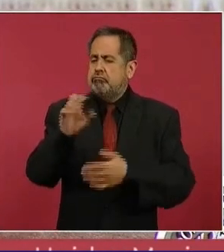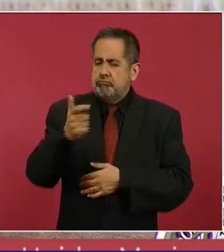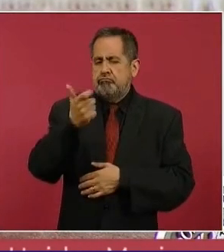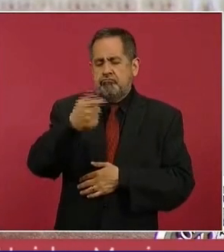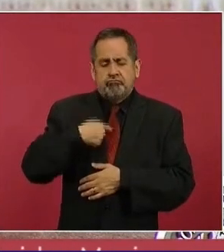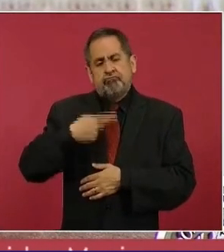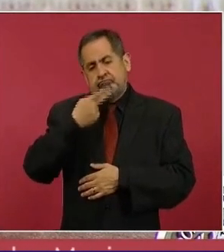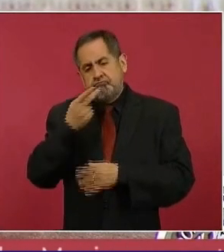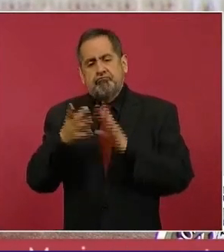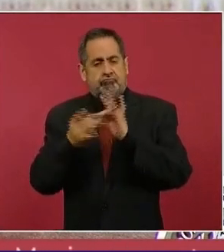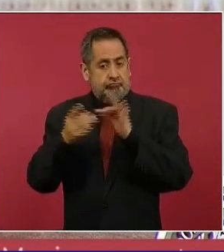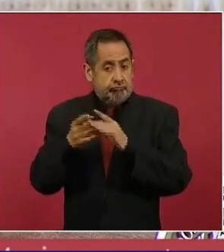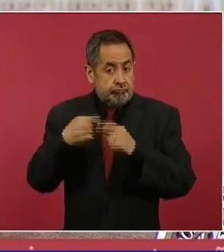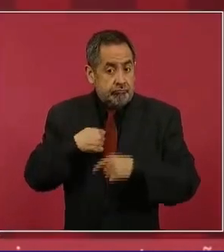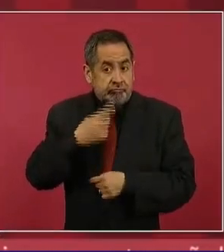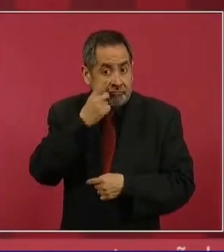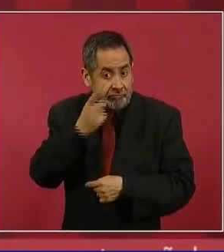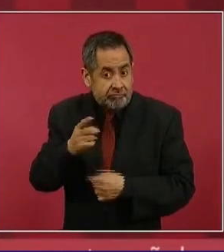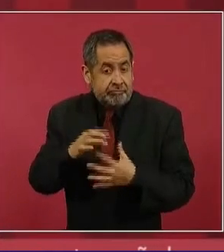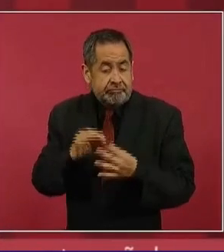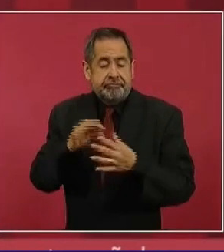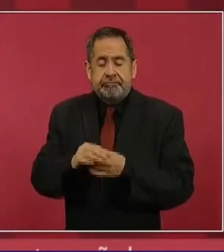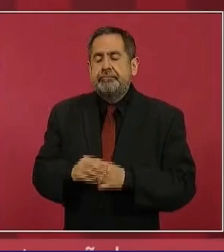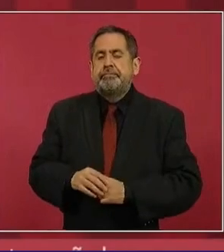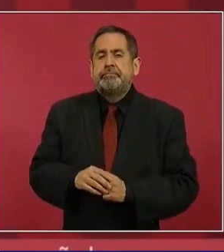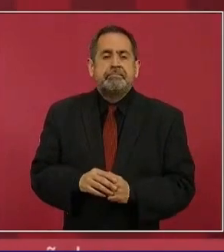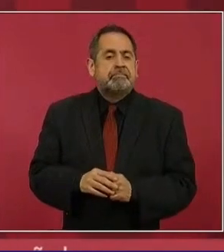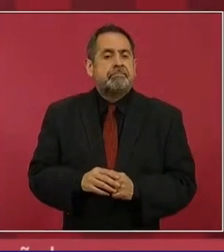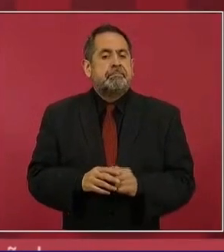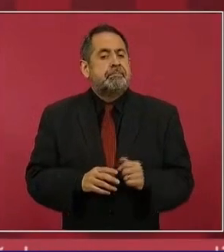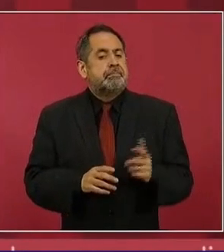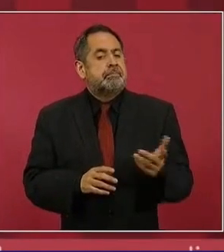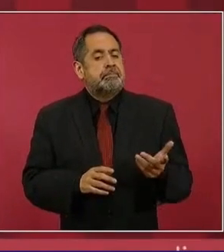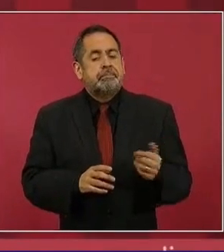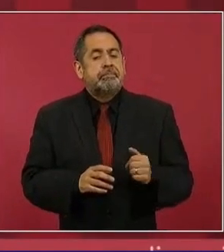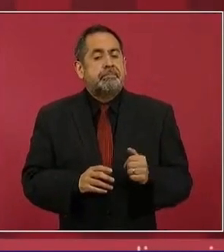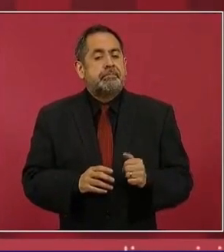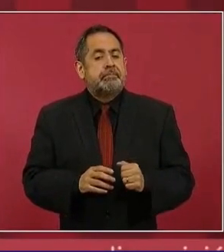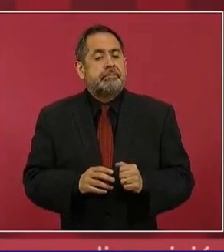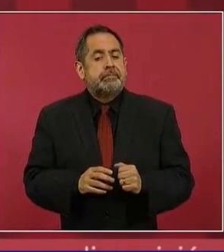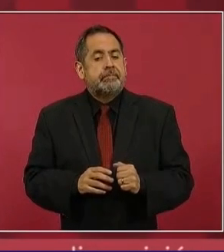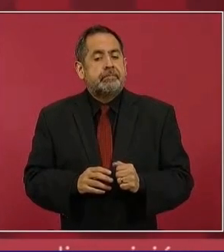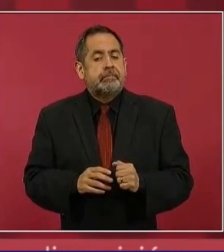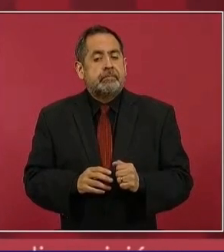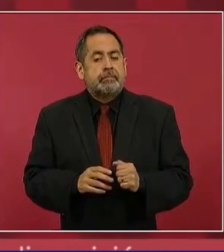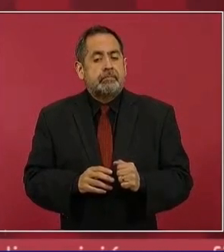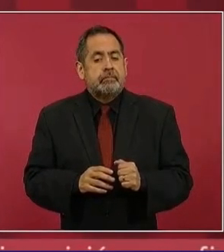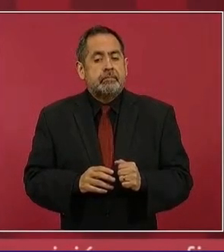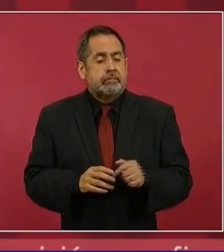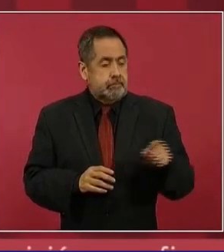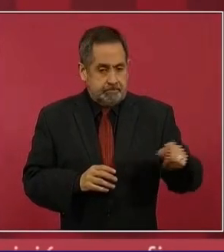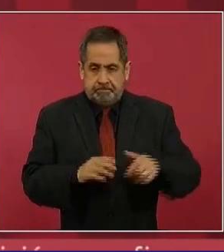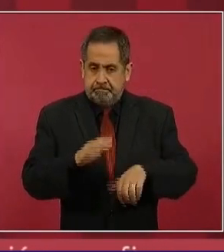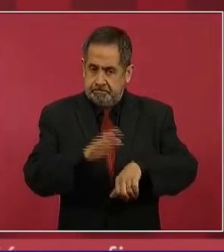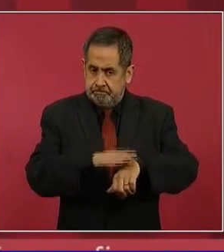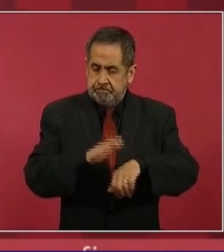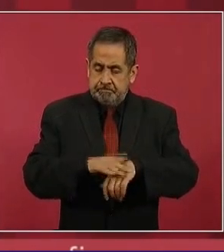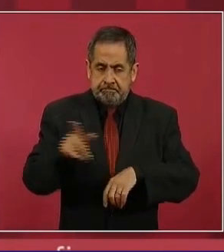pesos, si no hacemos valer